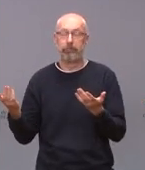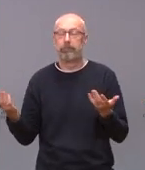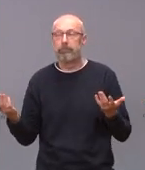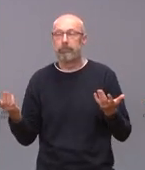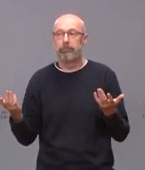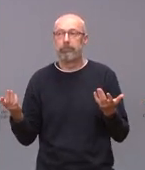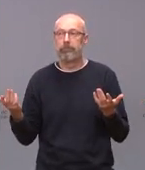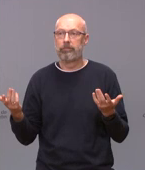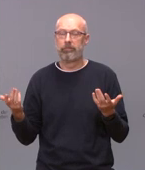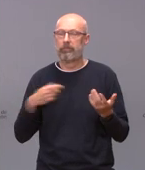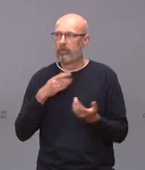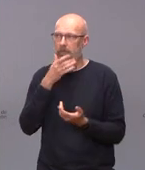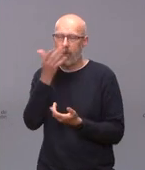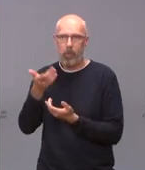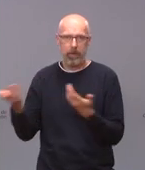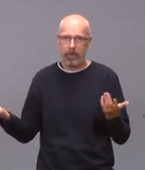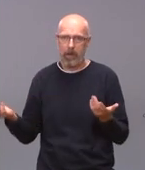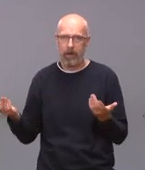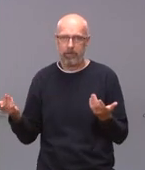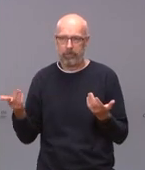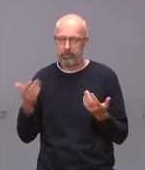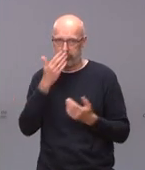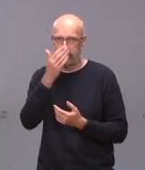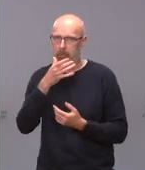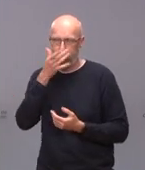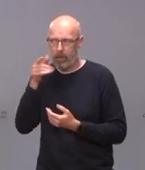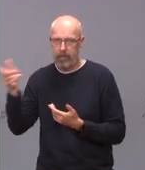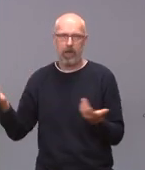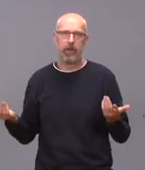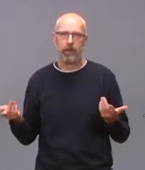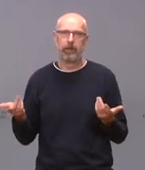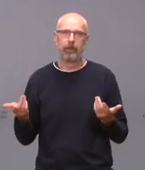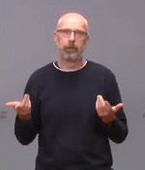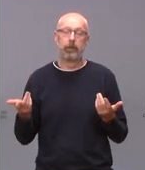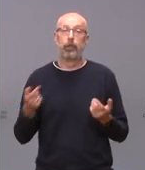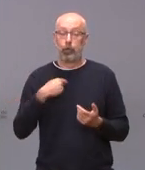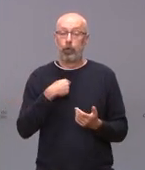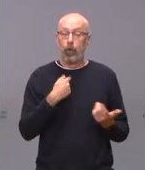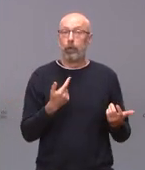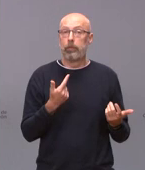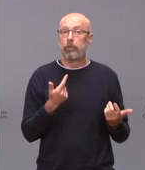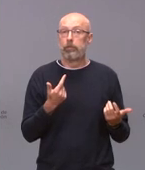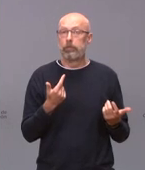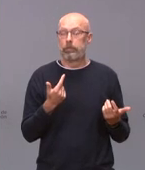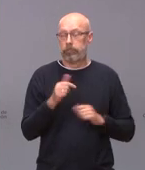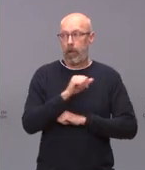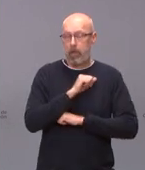es de una desvergüenza total es de una desvergüenza total y yo bueno espero ansioso